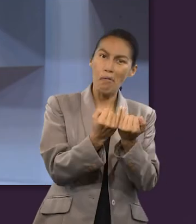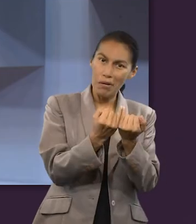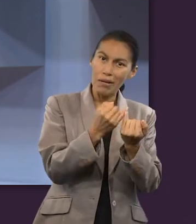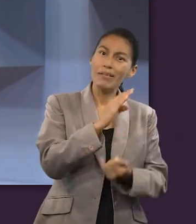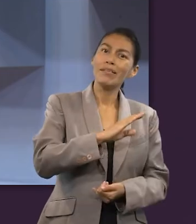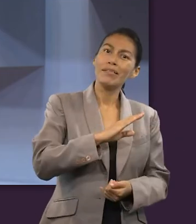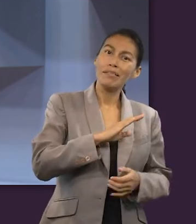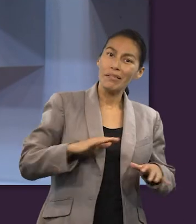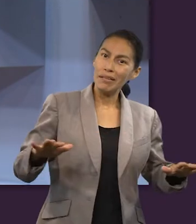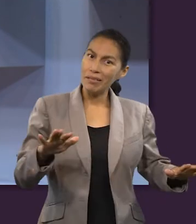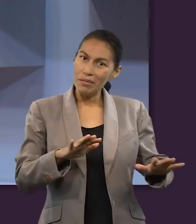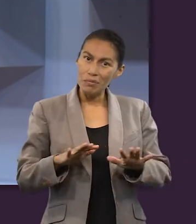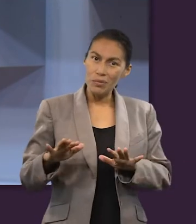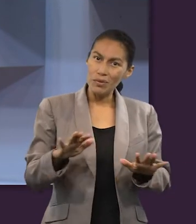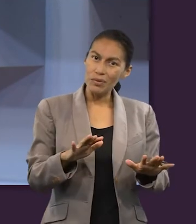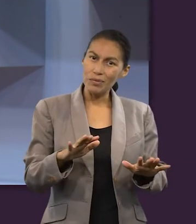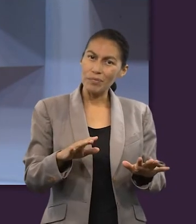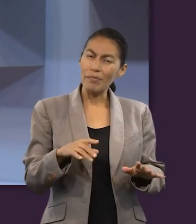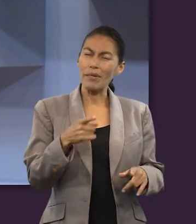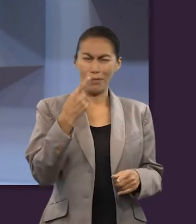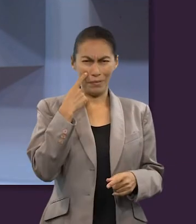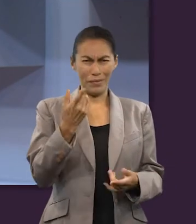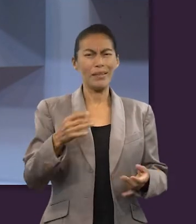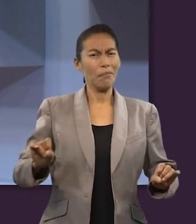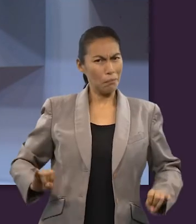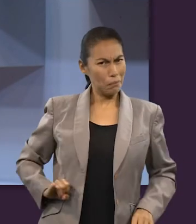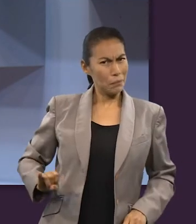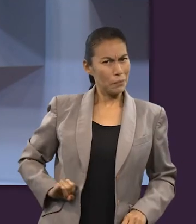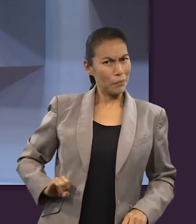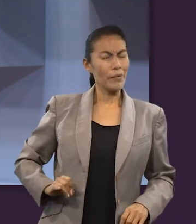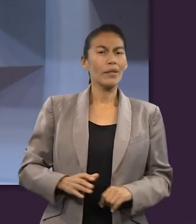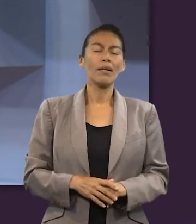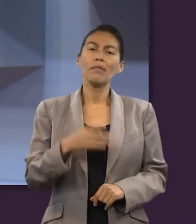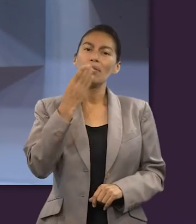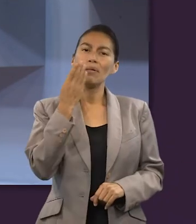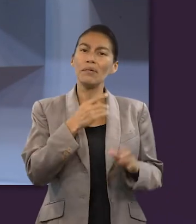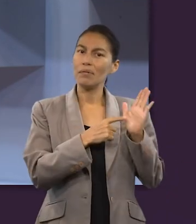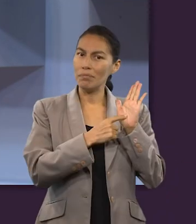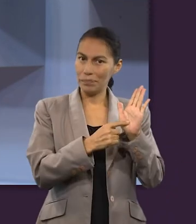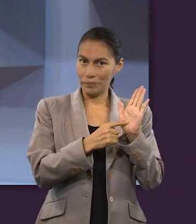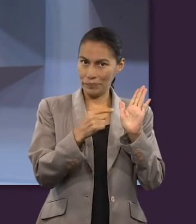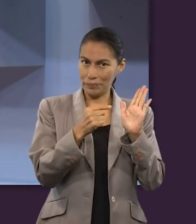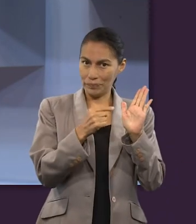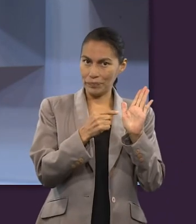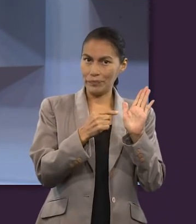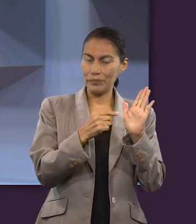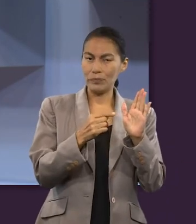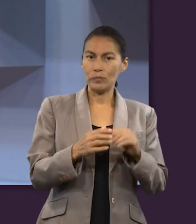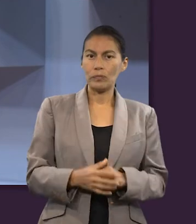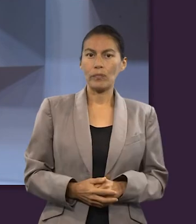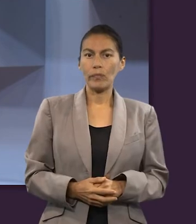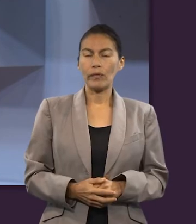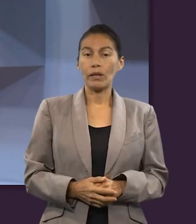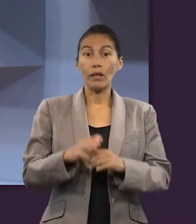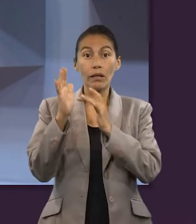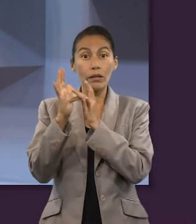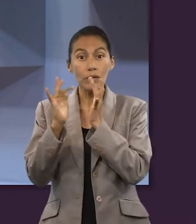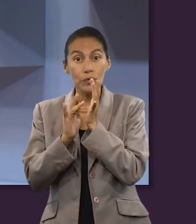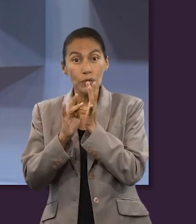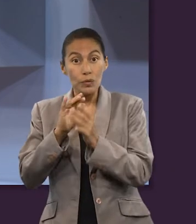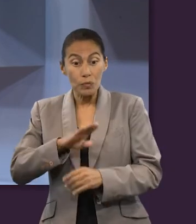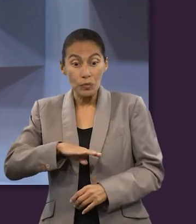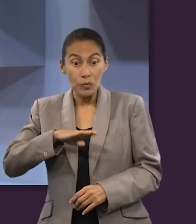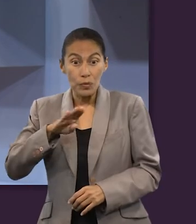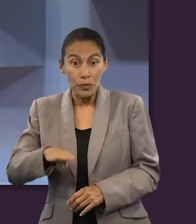terremoto. Pero hay algo interesante que registra la Biblia que sucedió con su